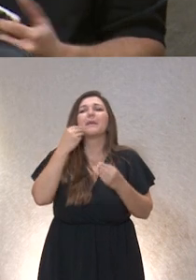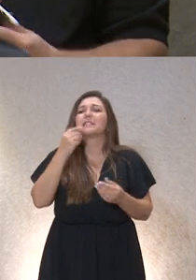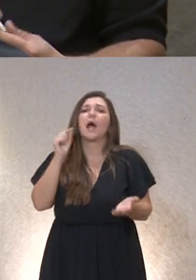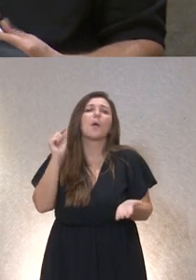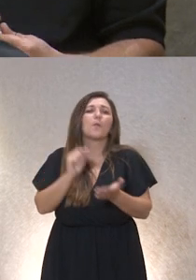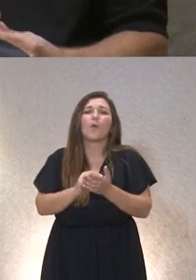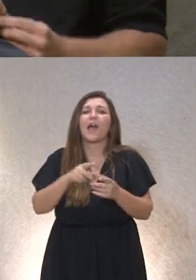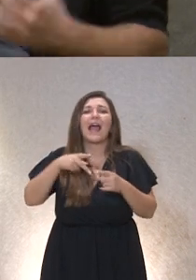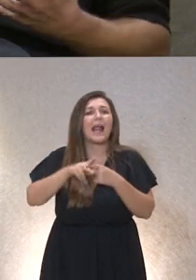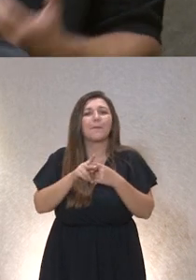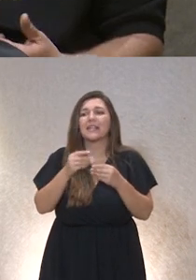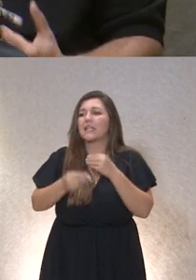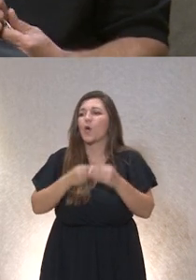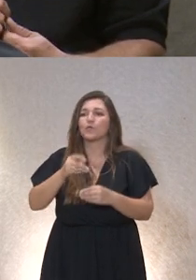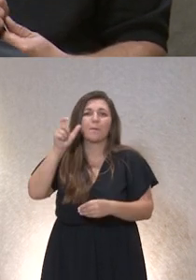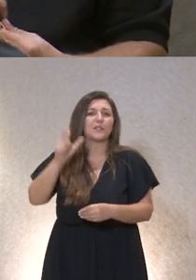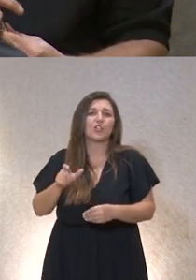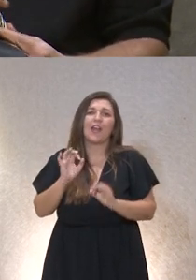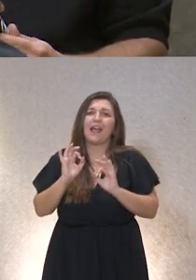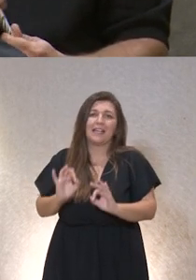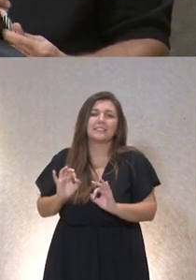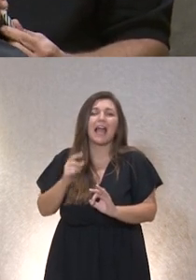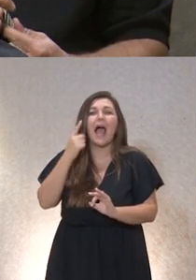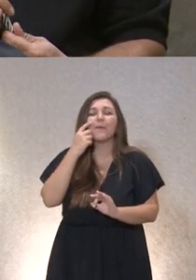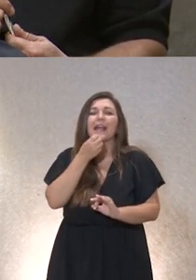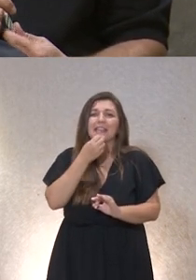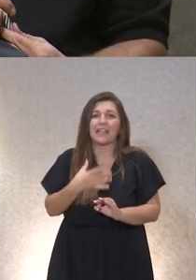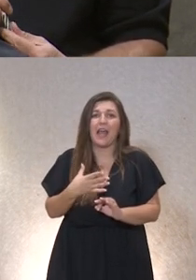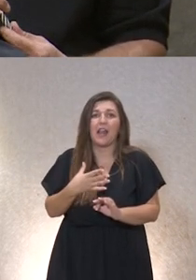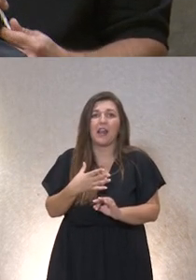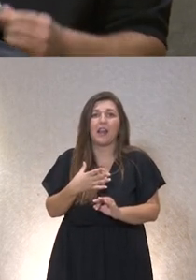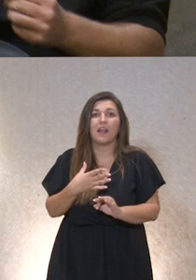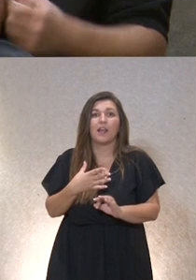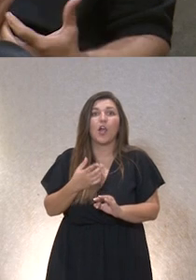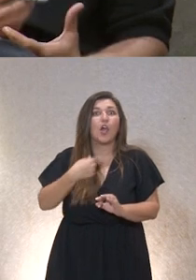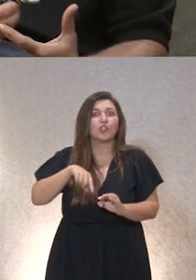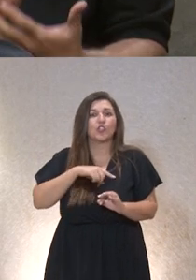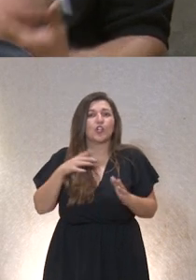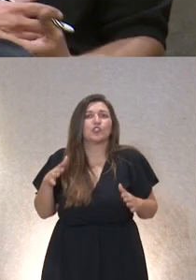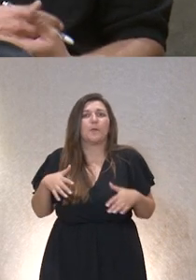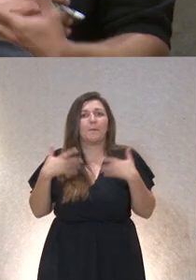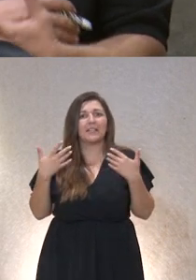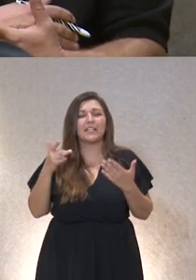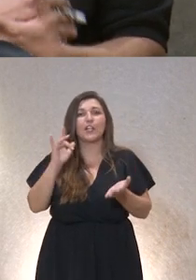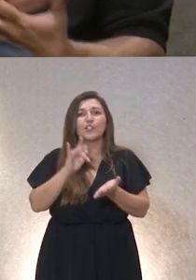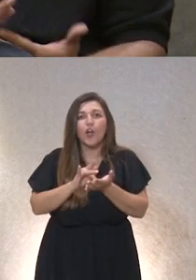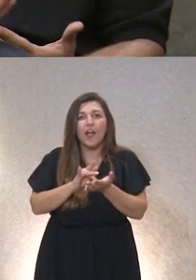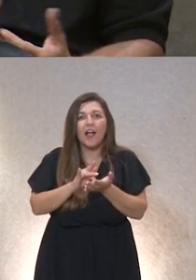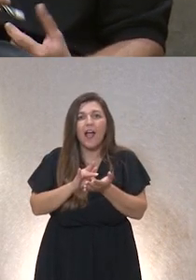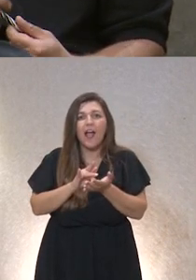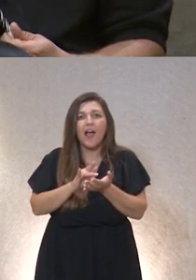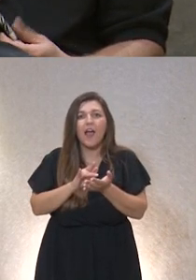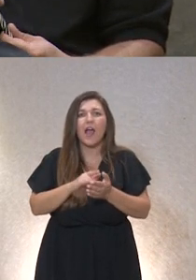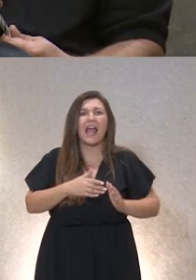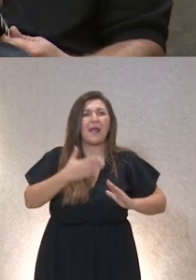a pasar la herramienta con él a ver qué pasa y claro nos llevamos pues una gran sorpresa cuando vimos la cantidad